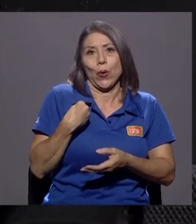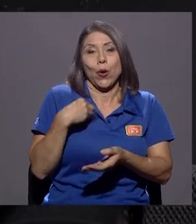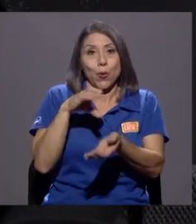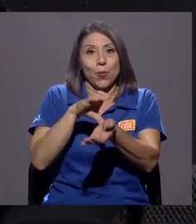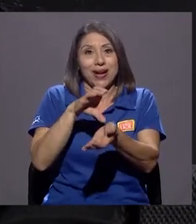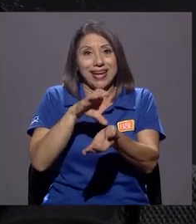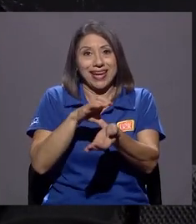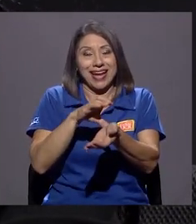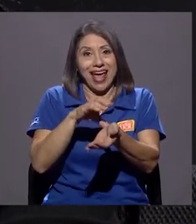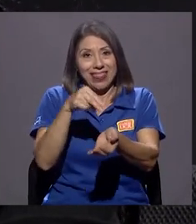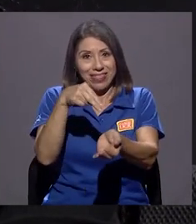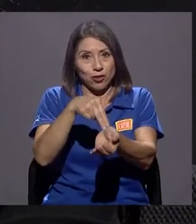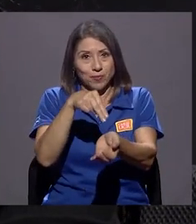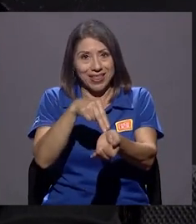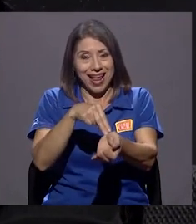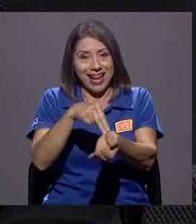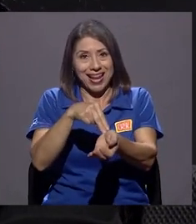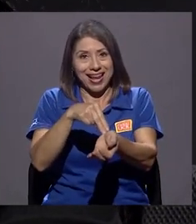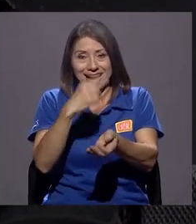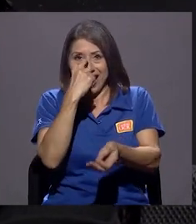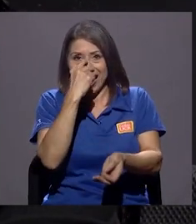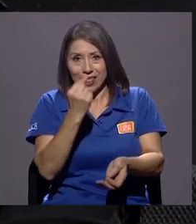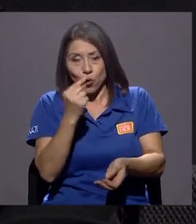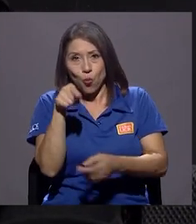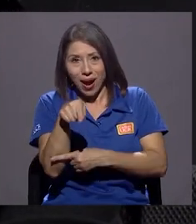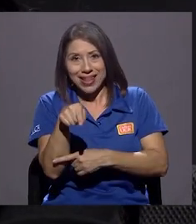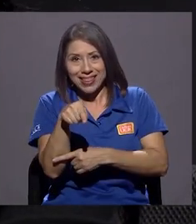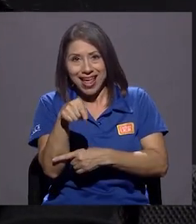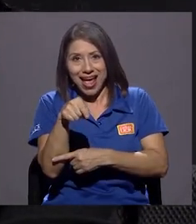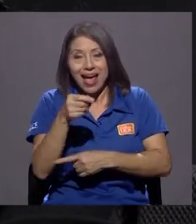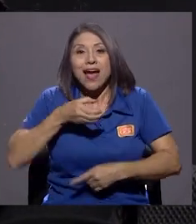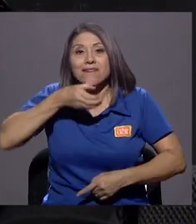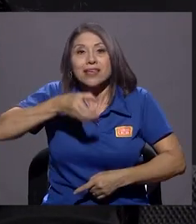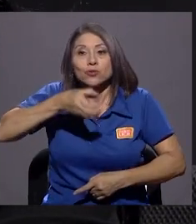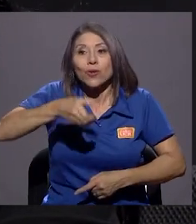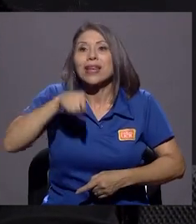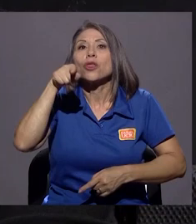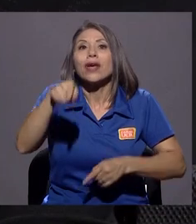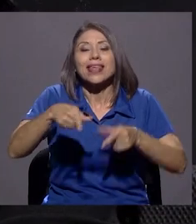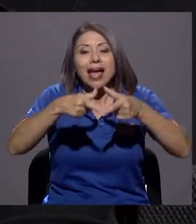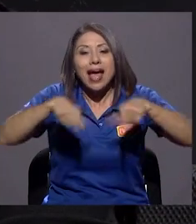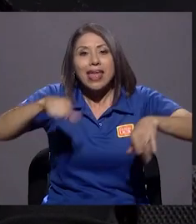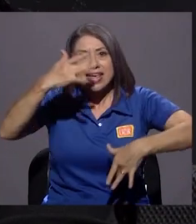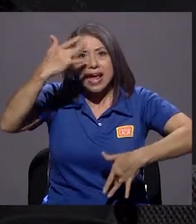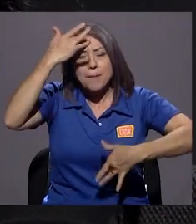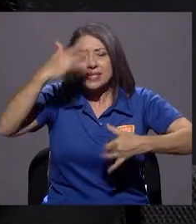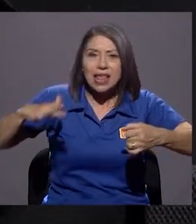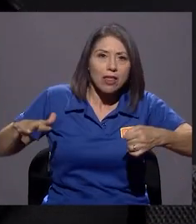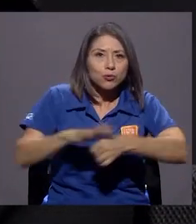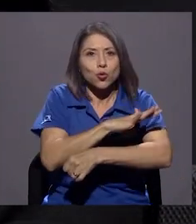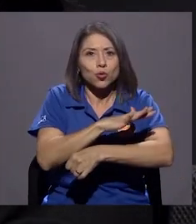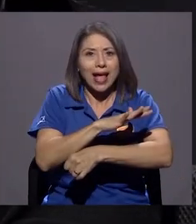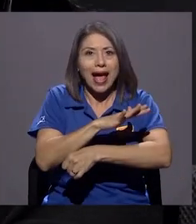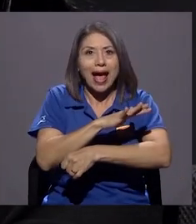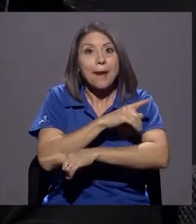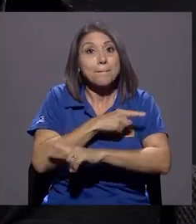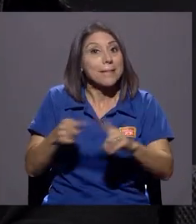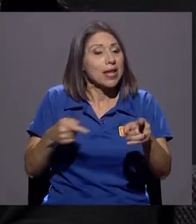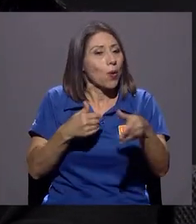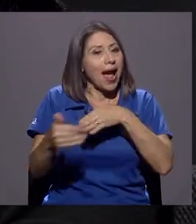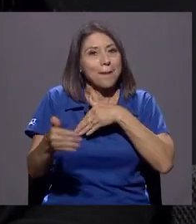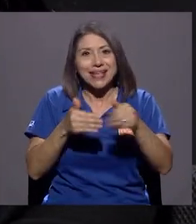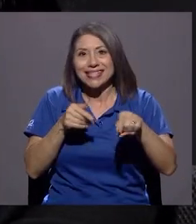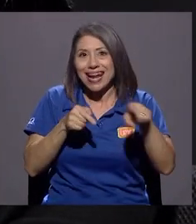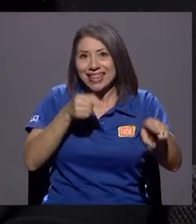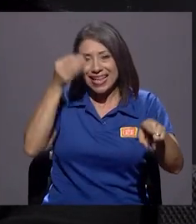Hospital Calderón Guardia le había sugerido la incapacidad absoluta, y el Consejo Médico Forense, pese a esos criterios,